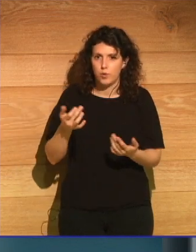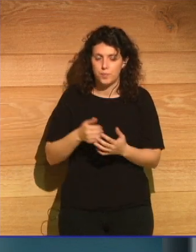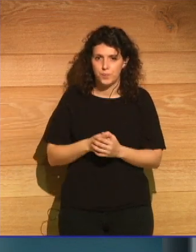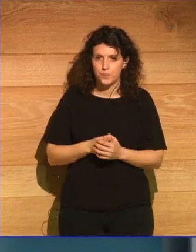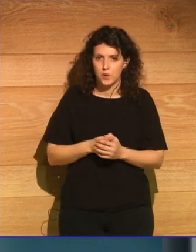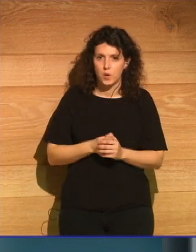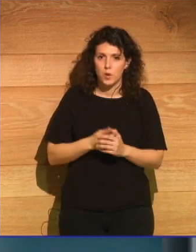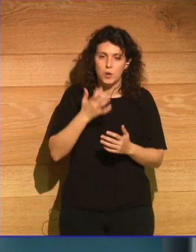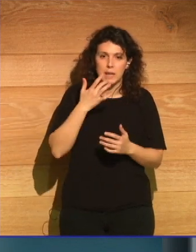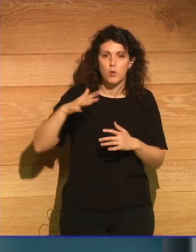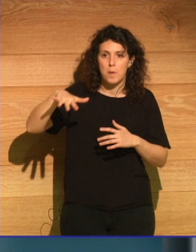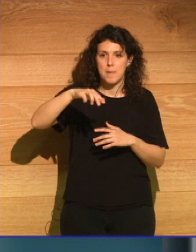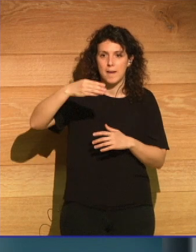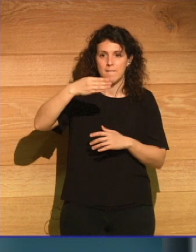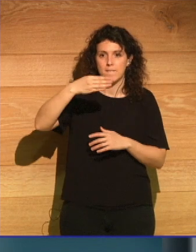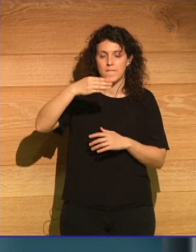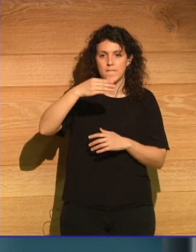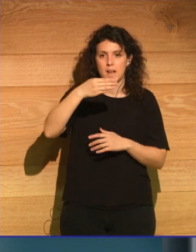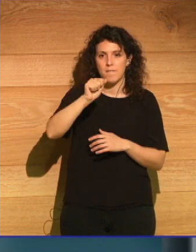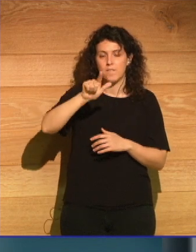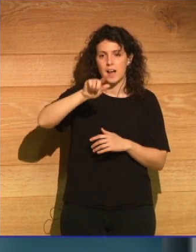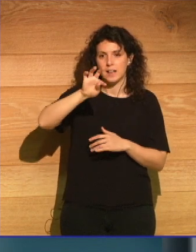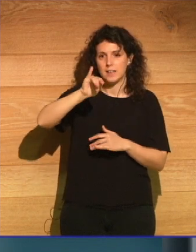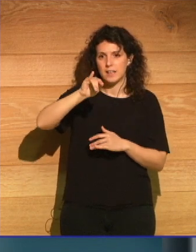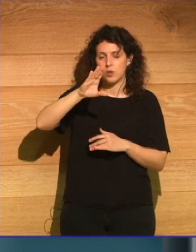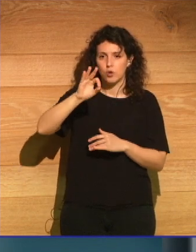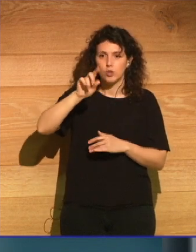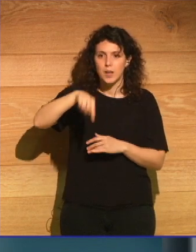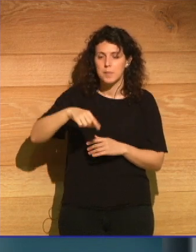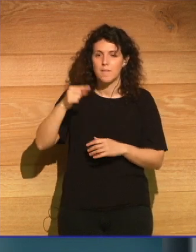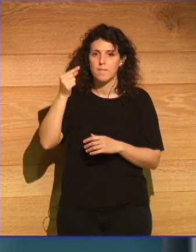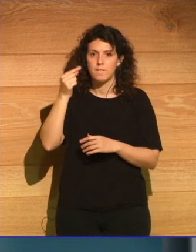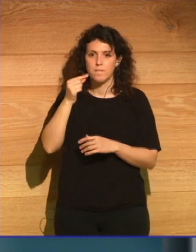el mar Báltico, en Finlandia y en el Golfo de México, por ejemplo,